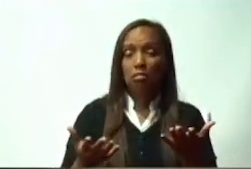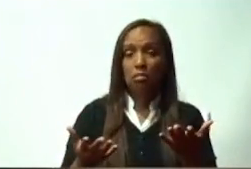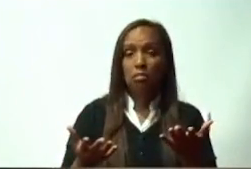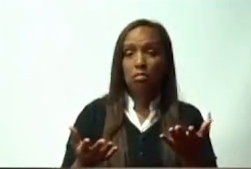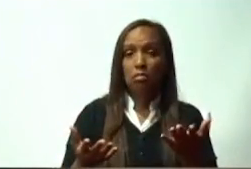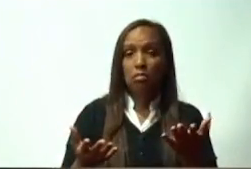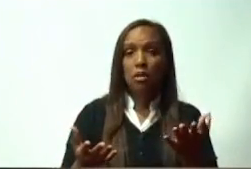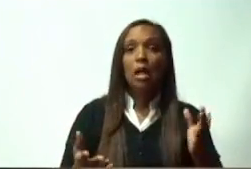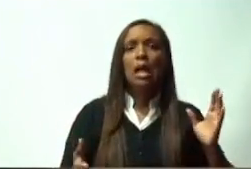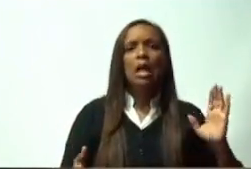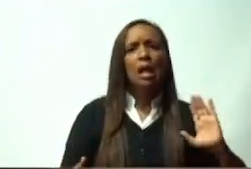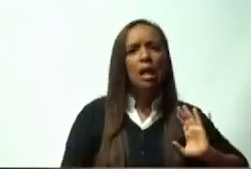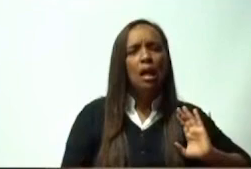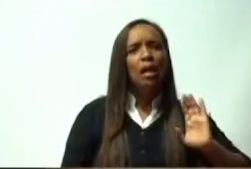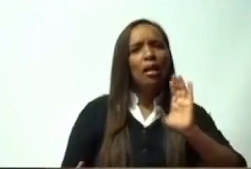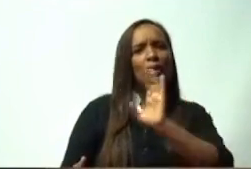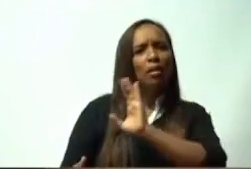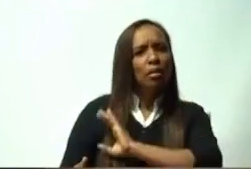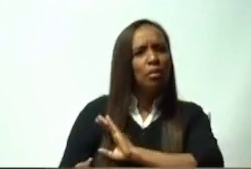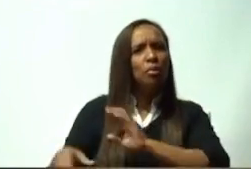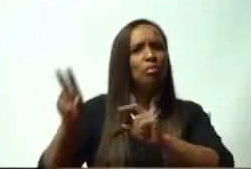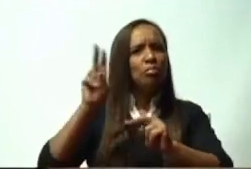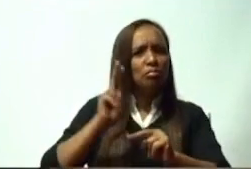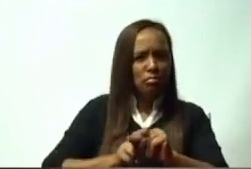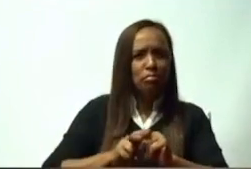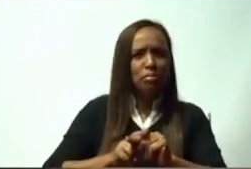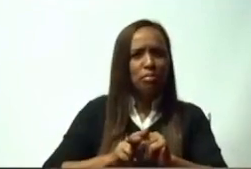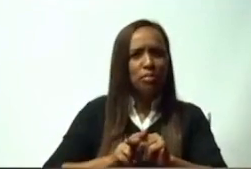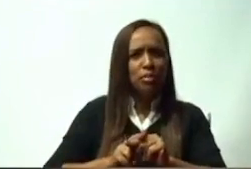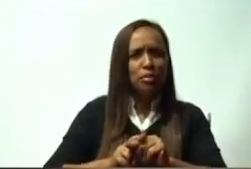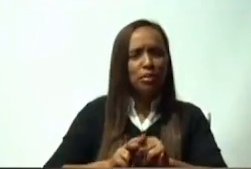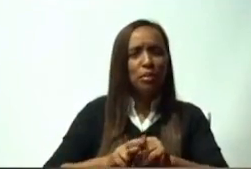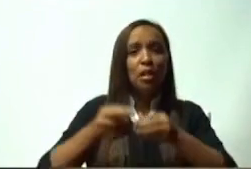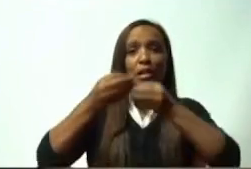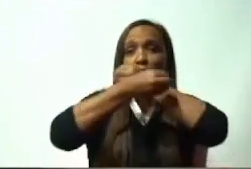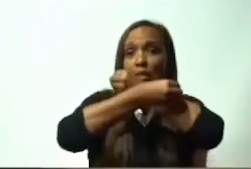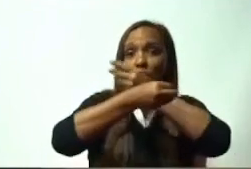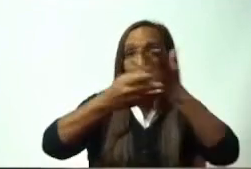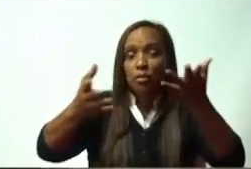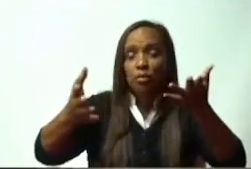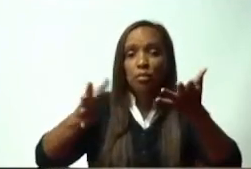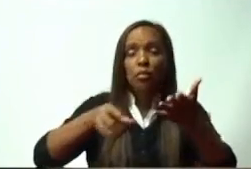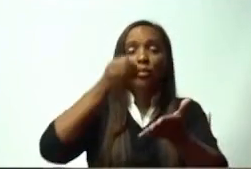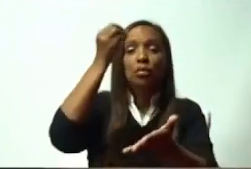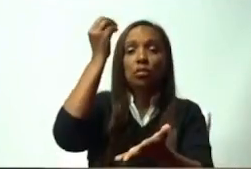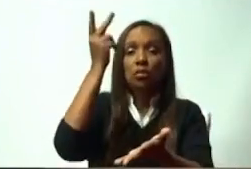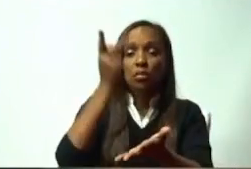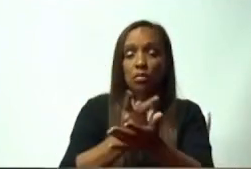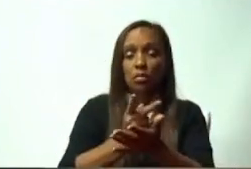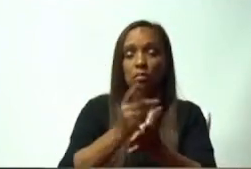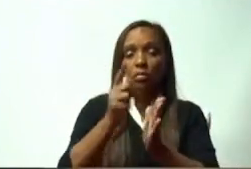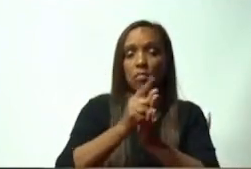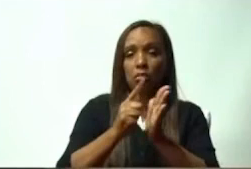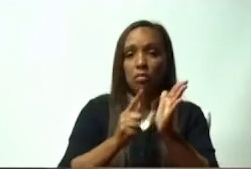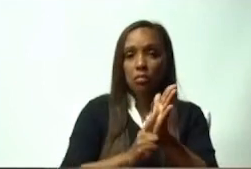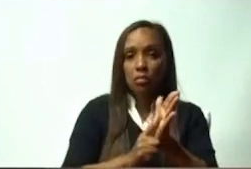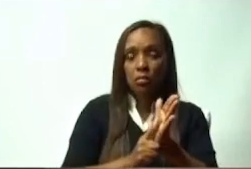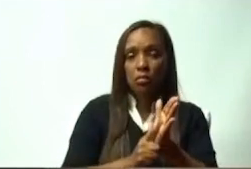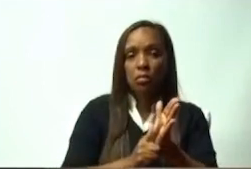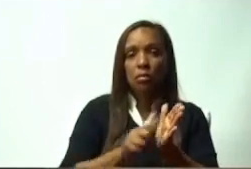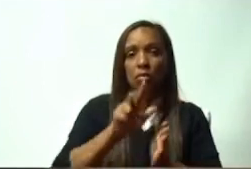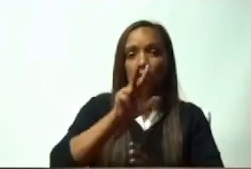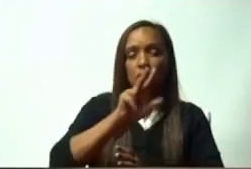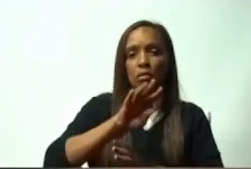precisamente la aprobación de la Ley 34-23 de Atención, Inclusión